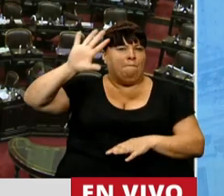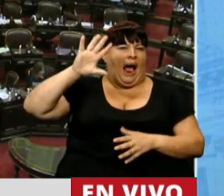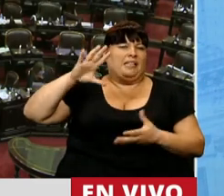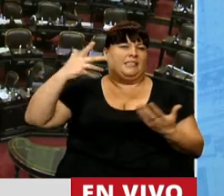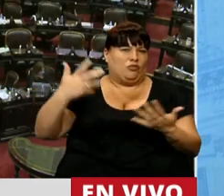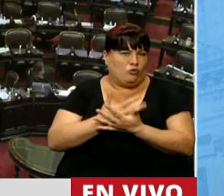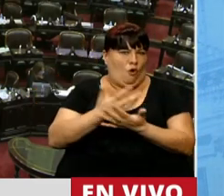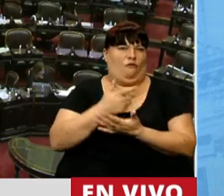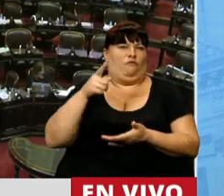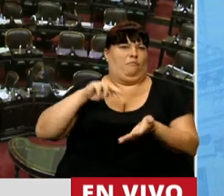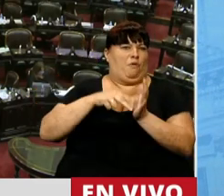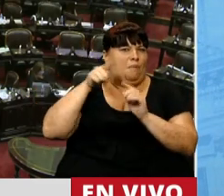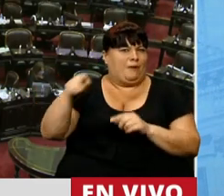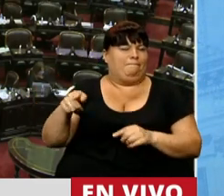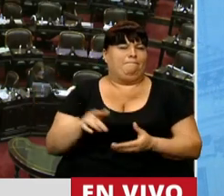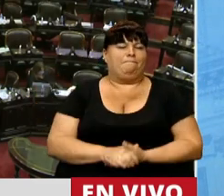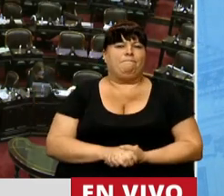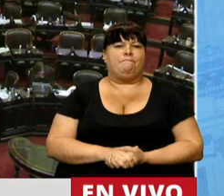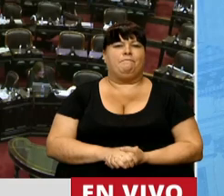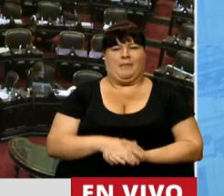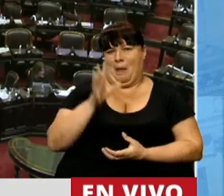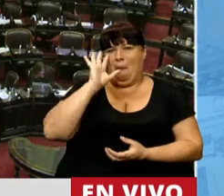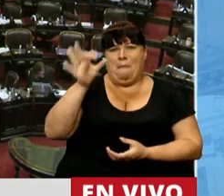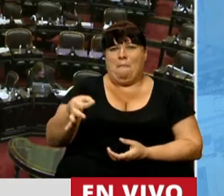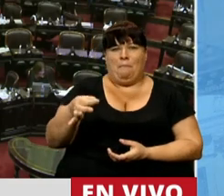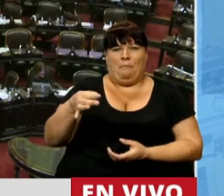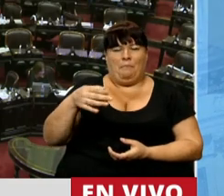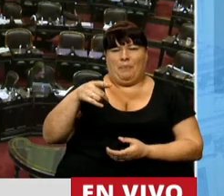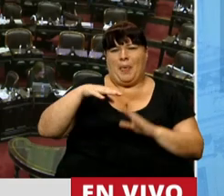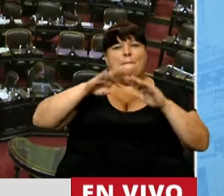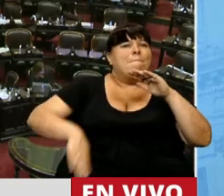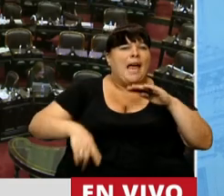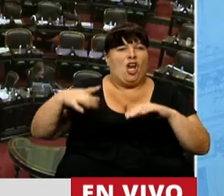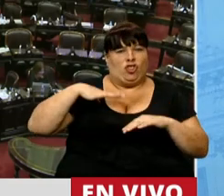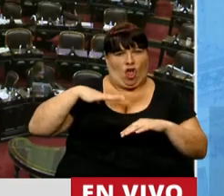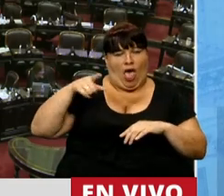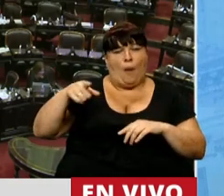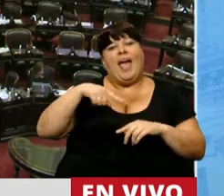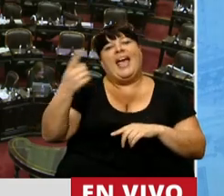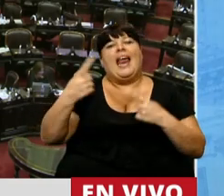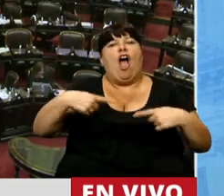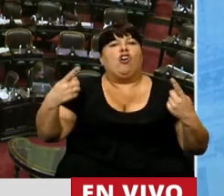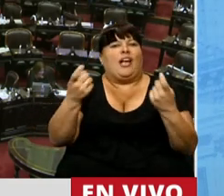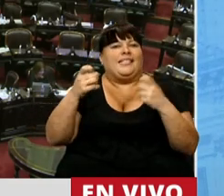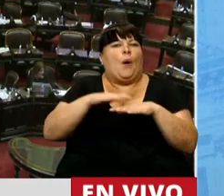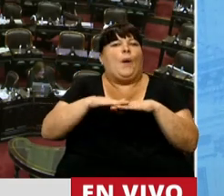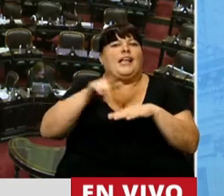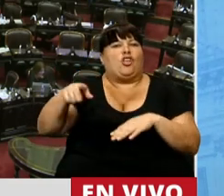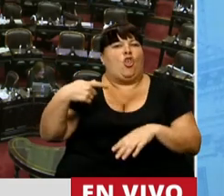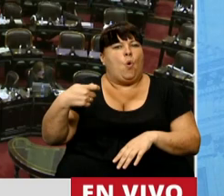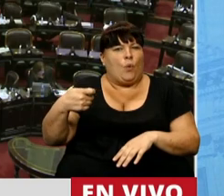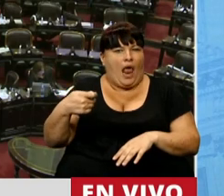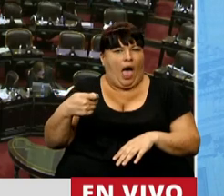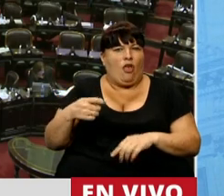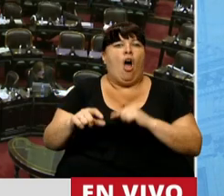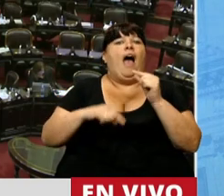damnificados. Salta la luz que estamos muy por debajo de las necesidades de los jubilados